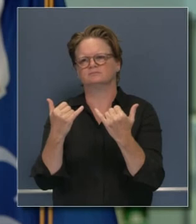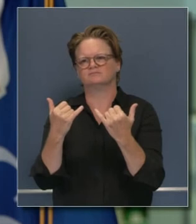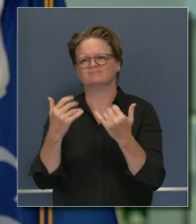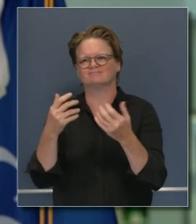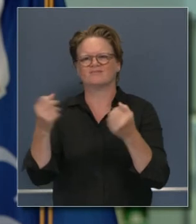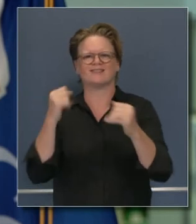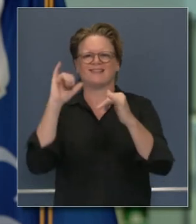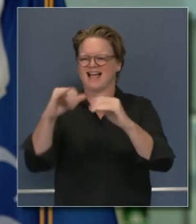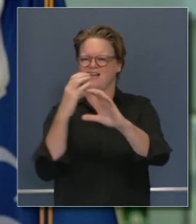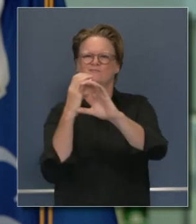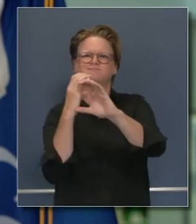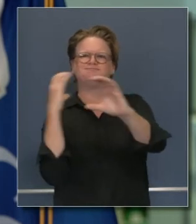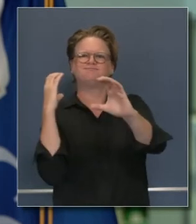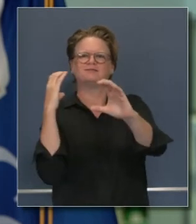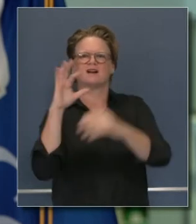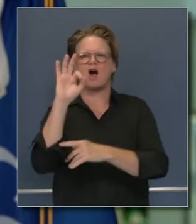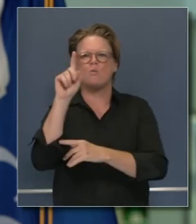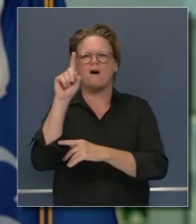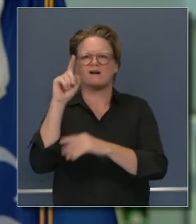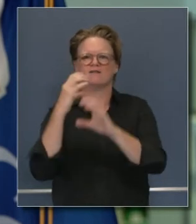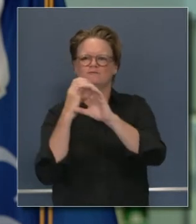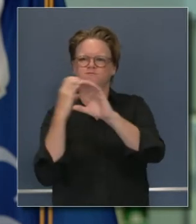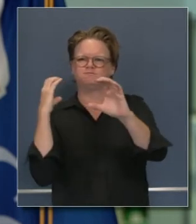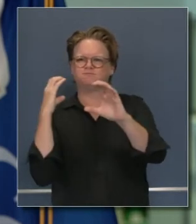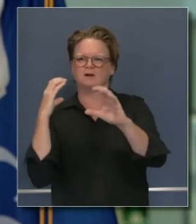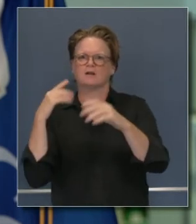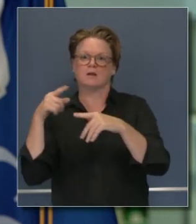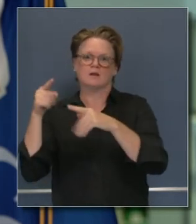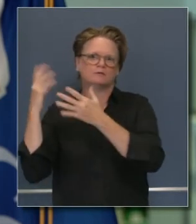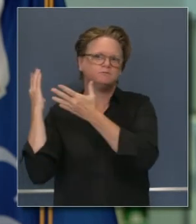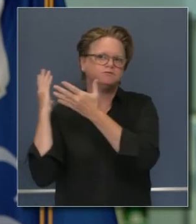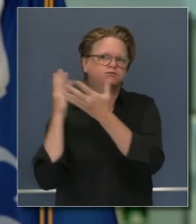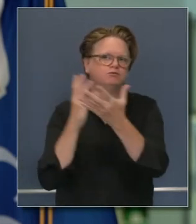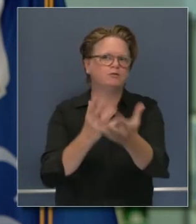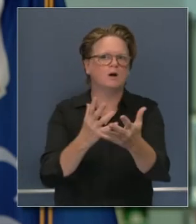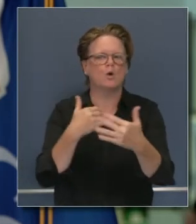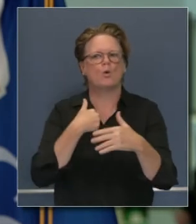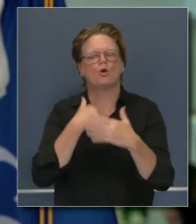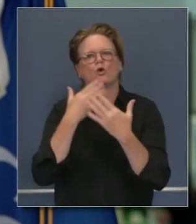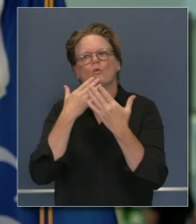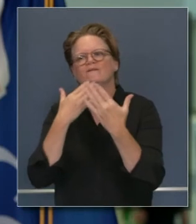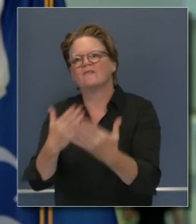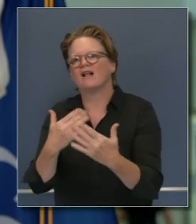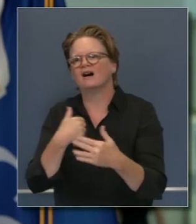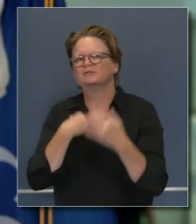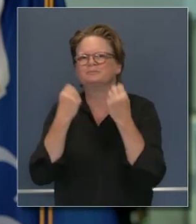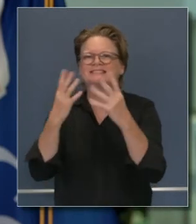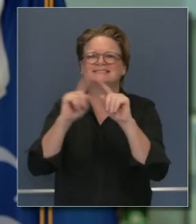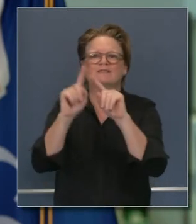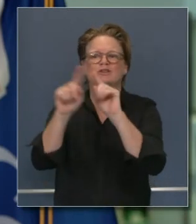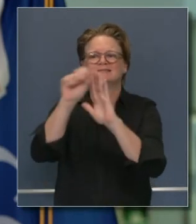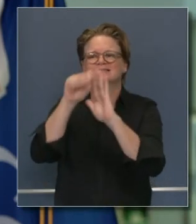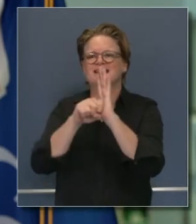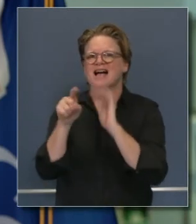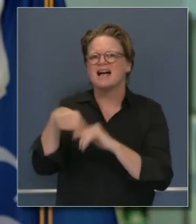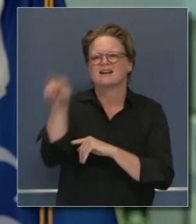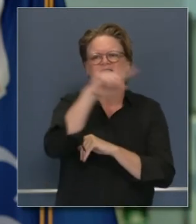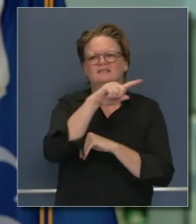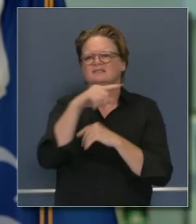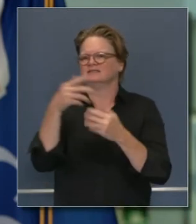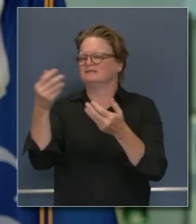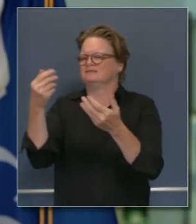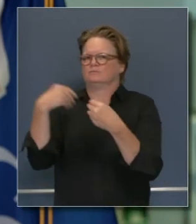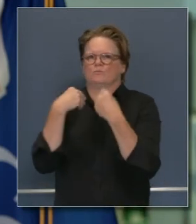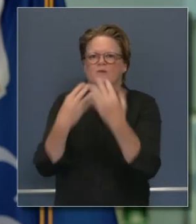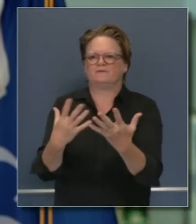bomberos que han venido al estado de california y ciertamente tendremos más apoyo de esos estados que ya los han proporcionado y como